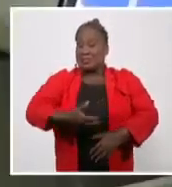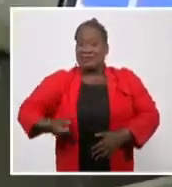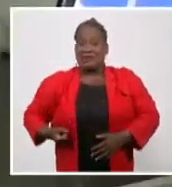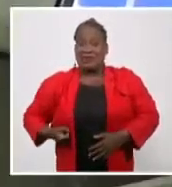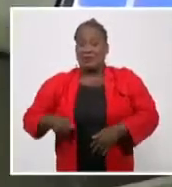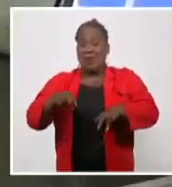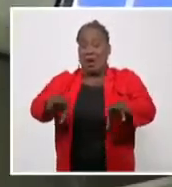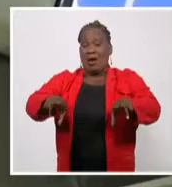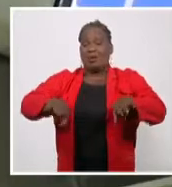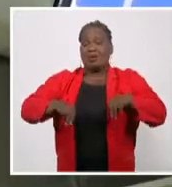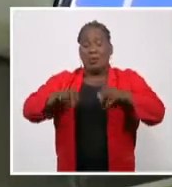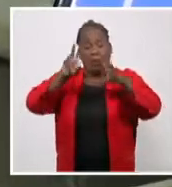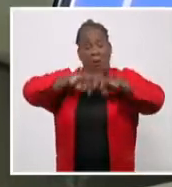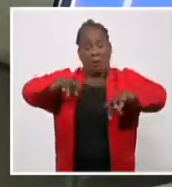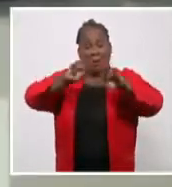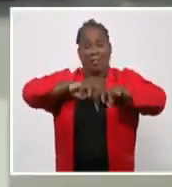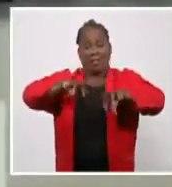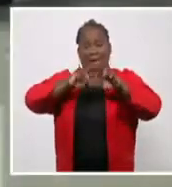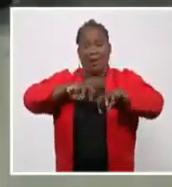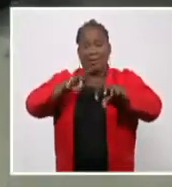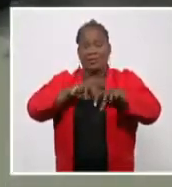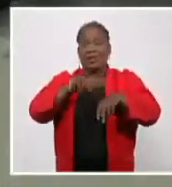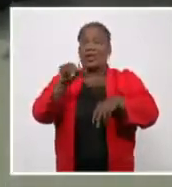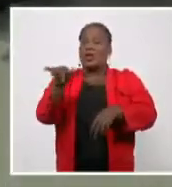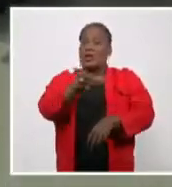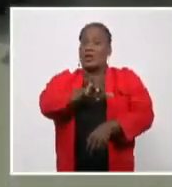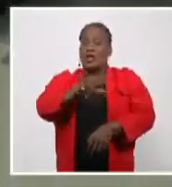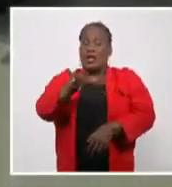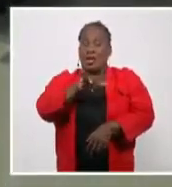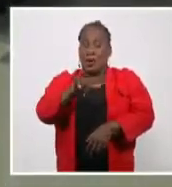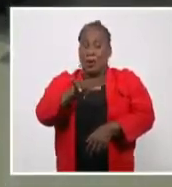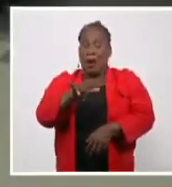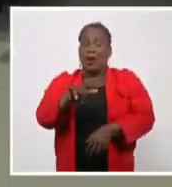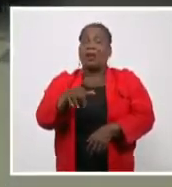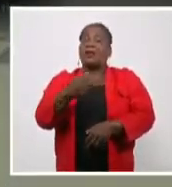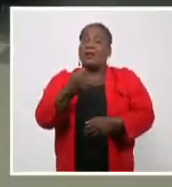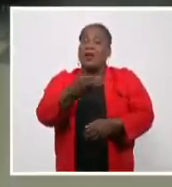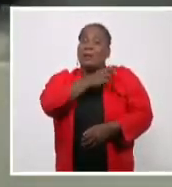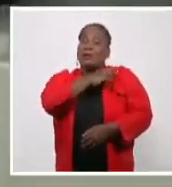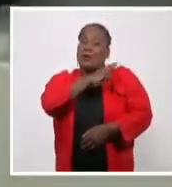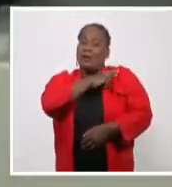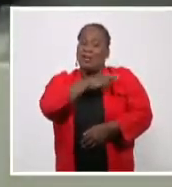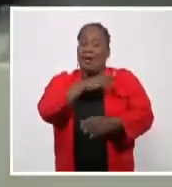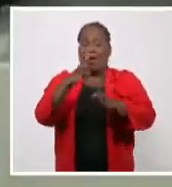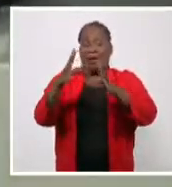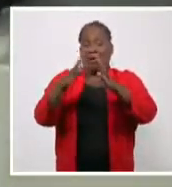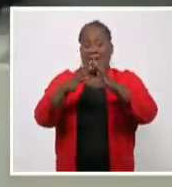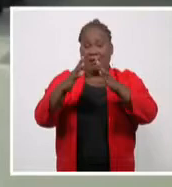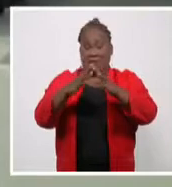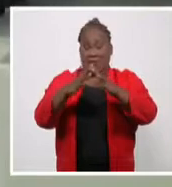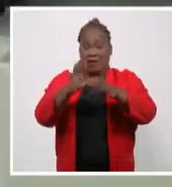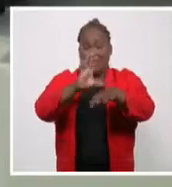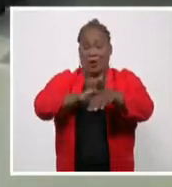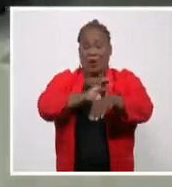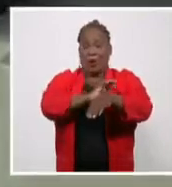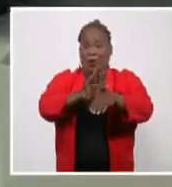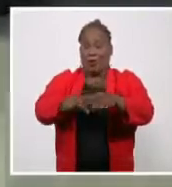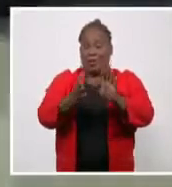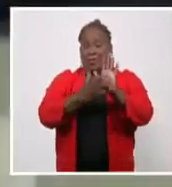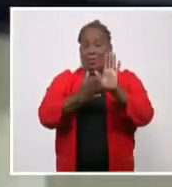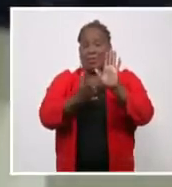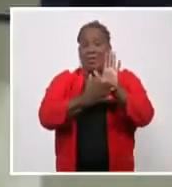asumir largas investigaciones y lidiar a su vez con las responsabilidades del hogar. La pandemia de la COVID-19 ha demostrado